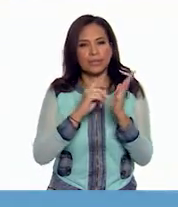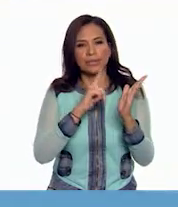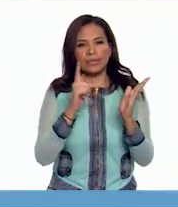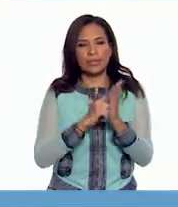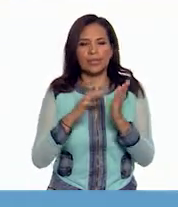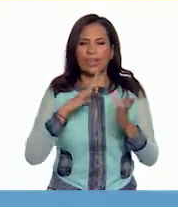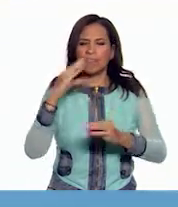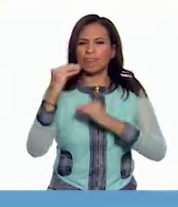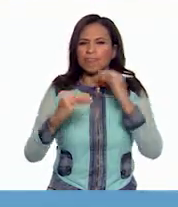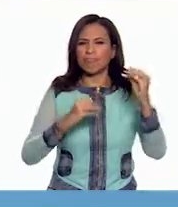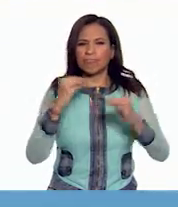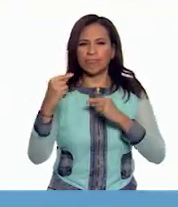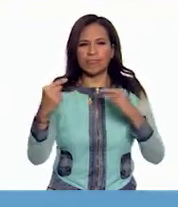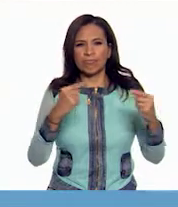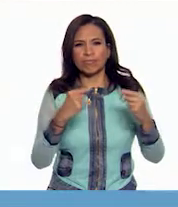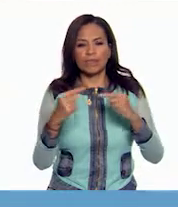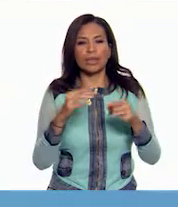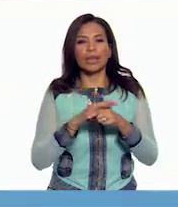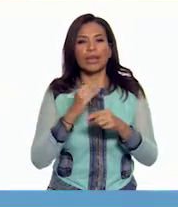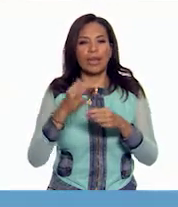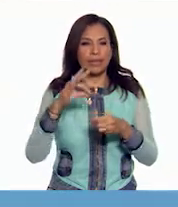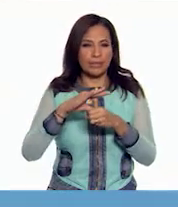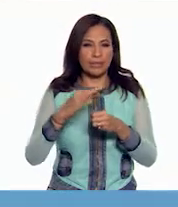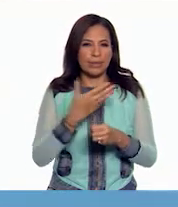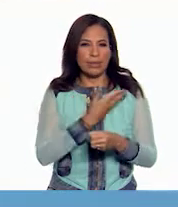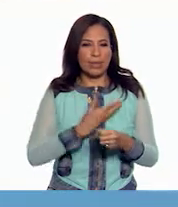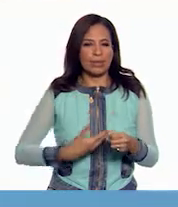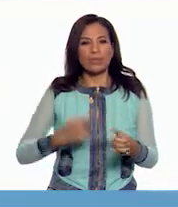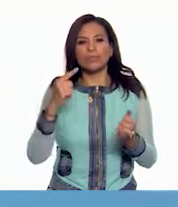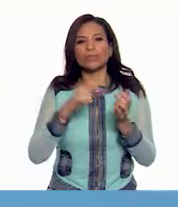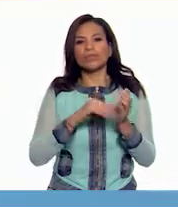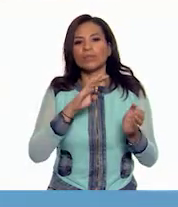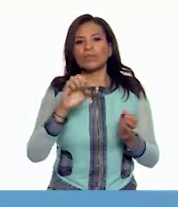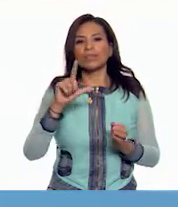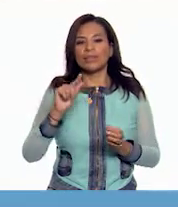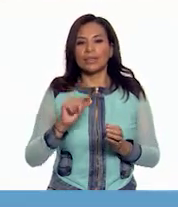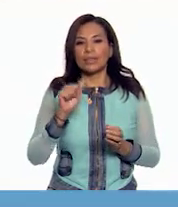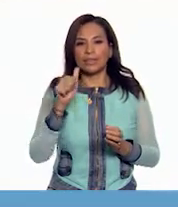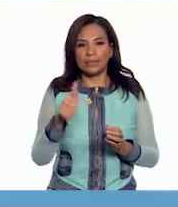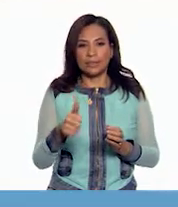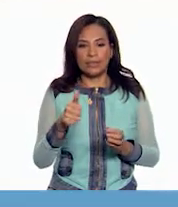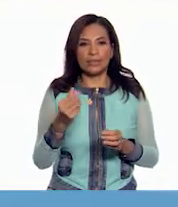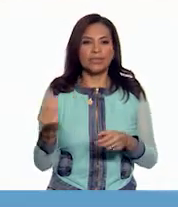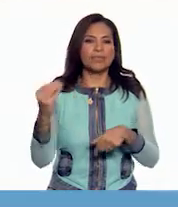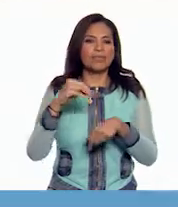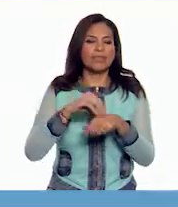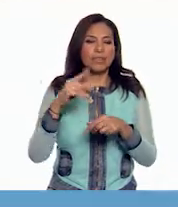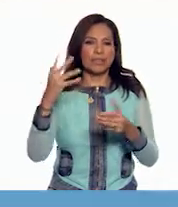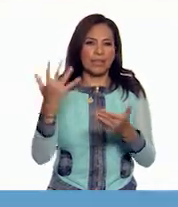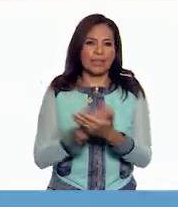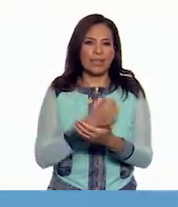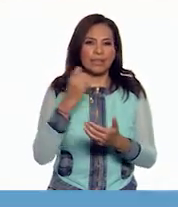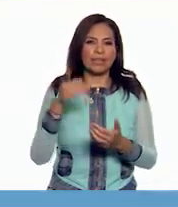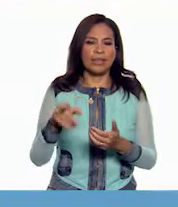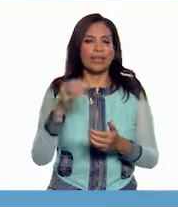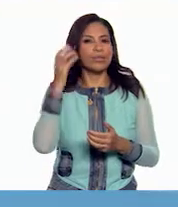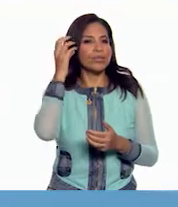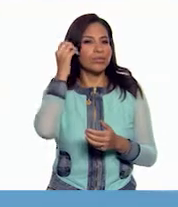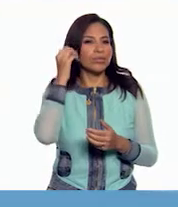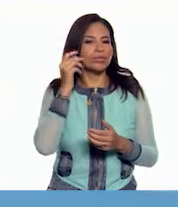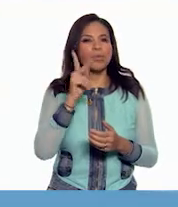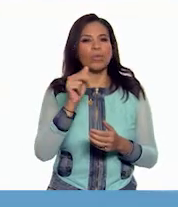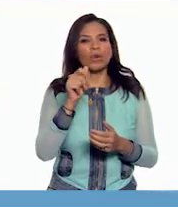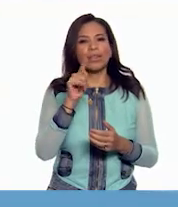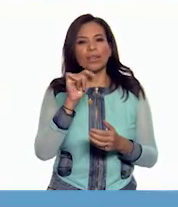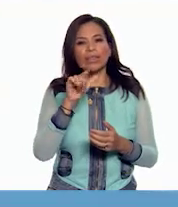controversia a raíz de que en las elecciones presidenciales de 1976 se impusiera el triunfo de José López Portillo, que era el